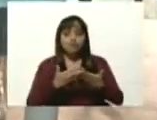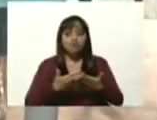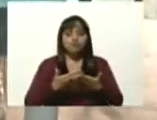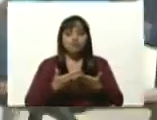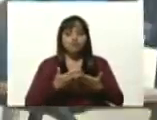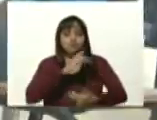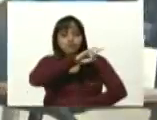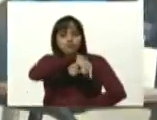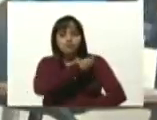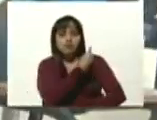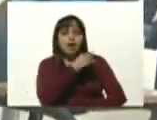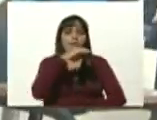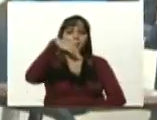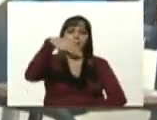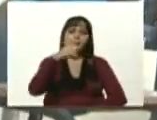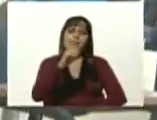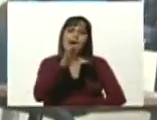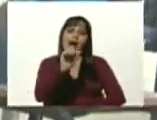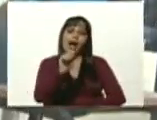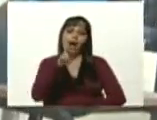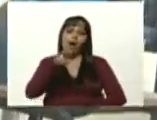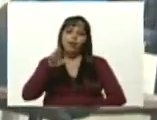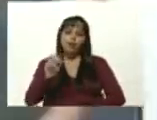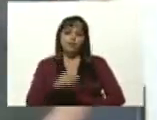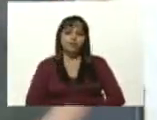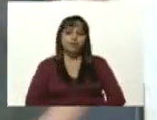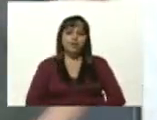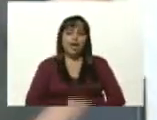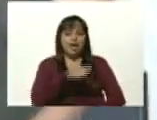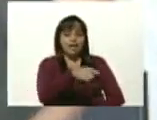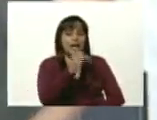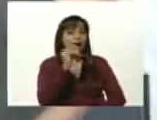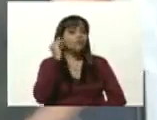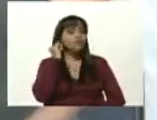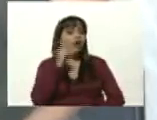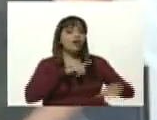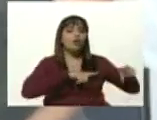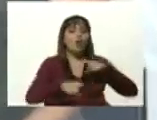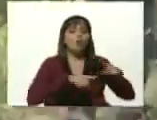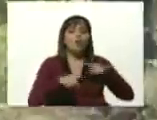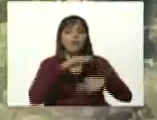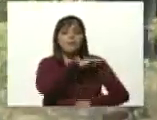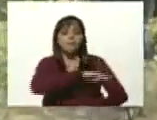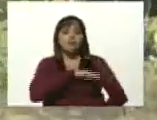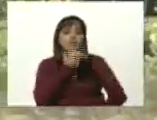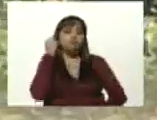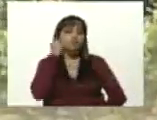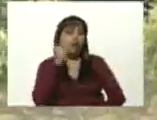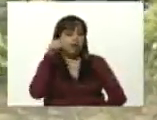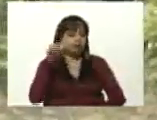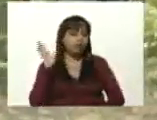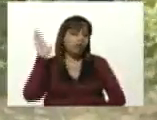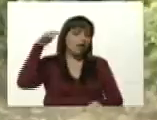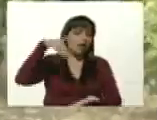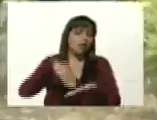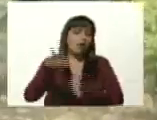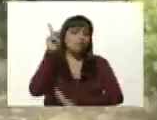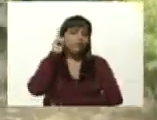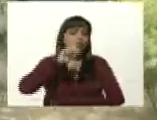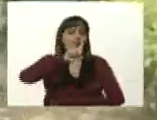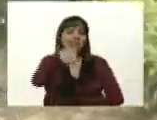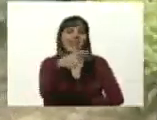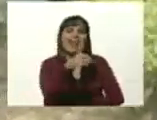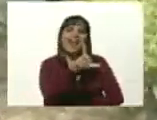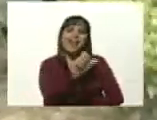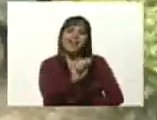triunfadores y triunfadoras. Nuestra primera triunfadora, la coordinadora de la misión Sucre en el estado de Aragua, la profesora Gladys